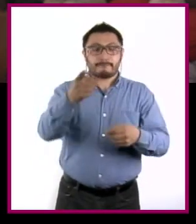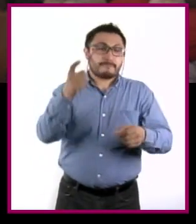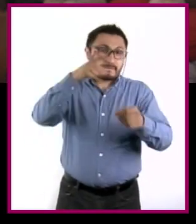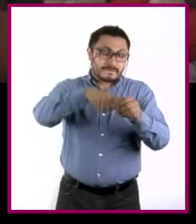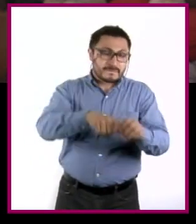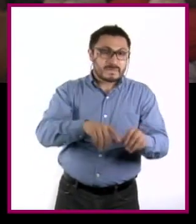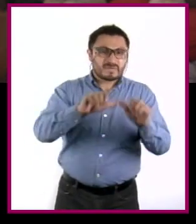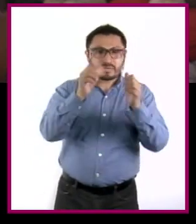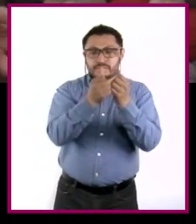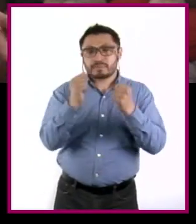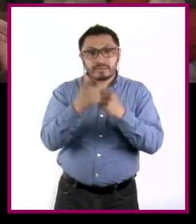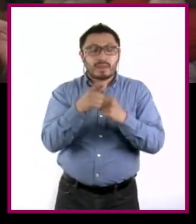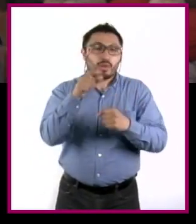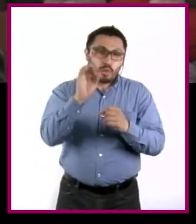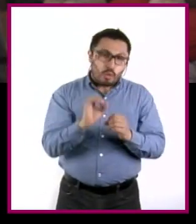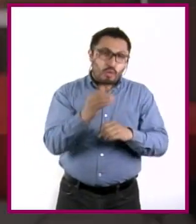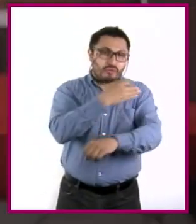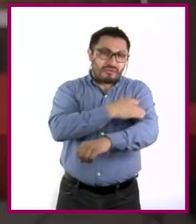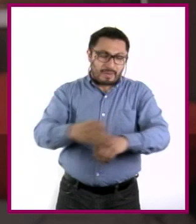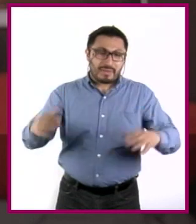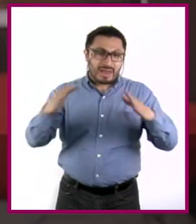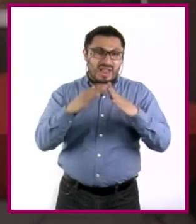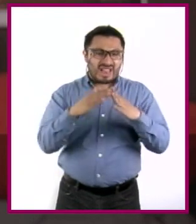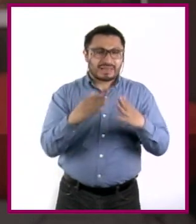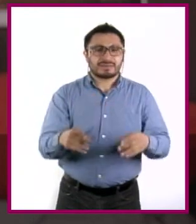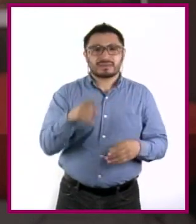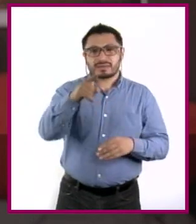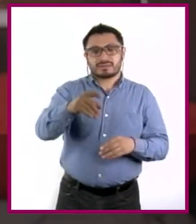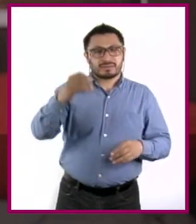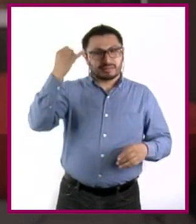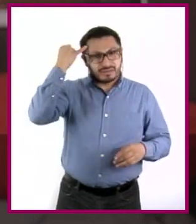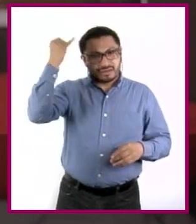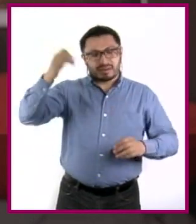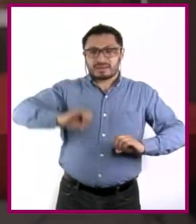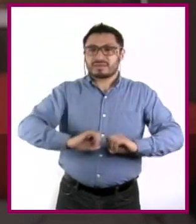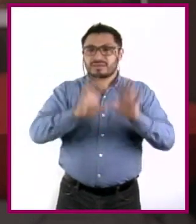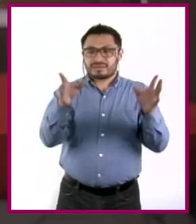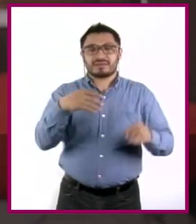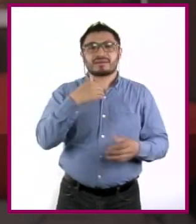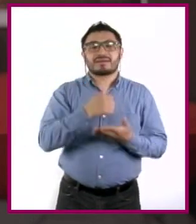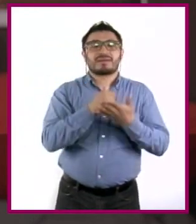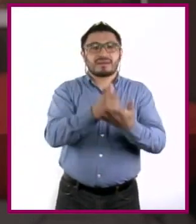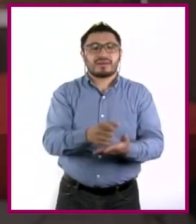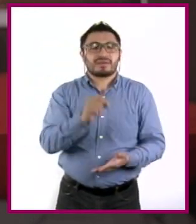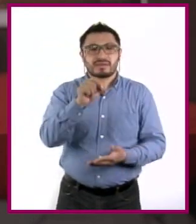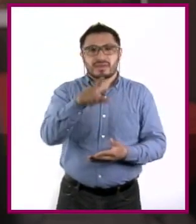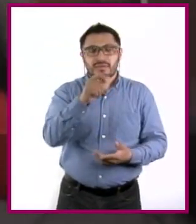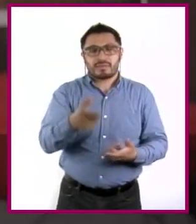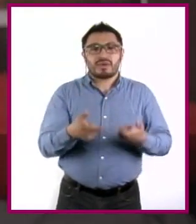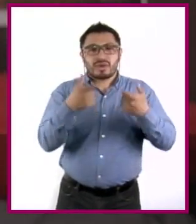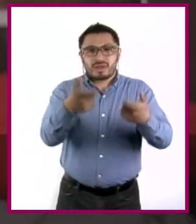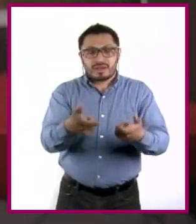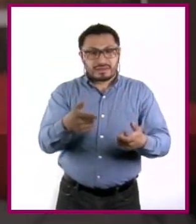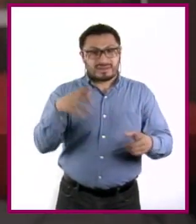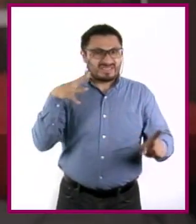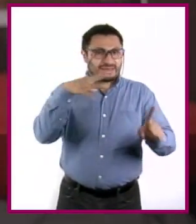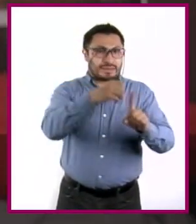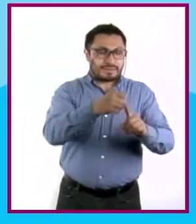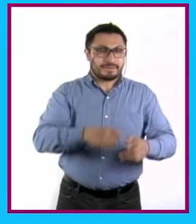casa o tener una familia y una casa. Tener claras tus metas te ayuda a canalizar tu dinero para lograrlo.